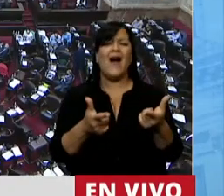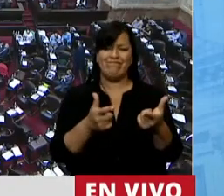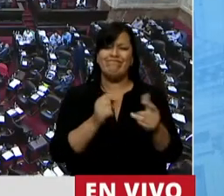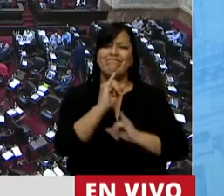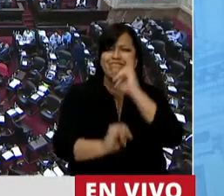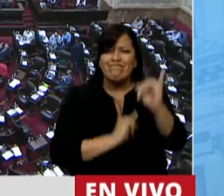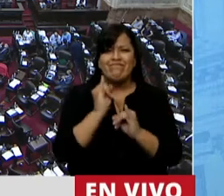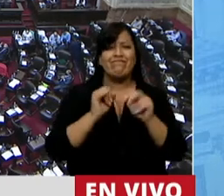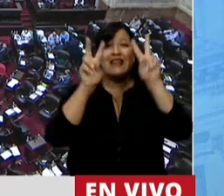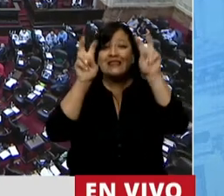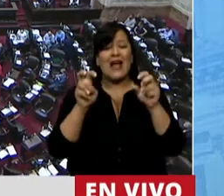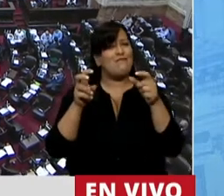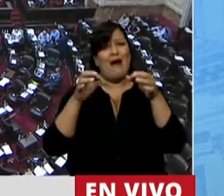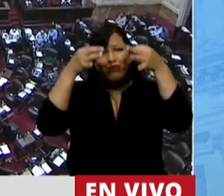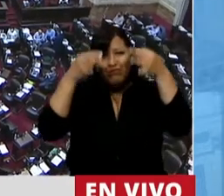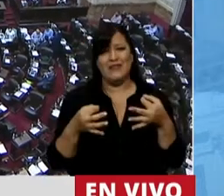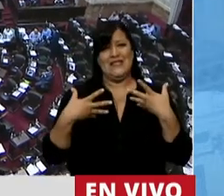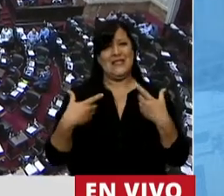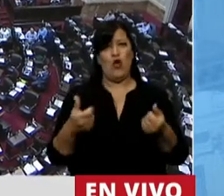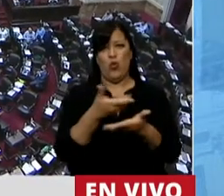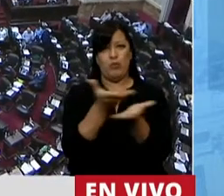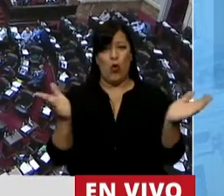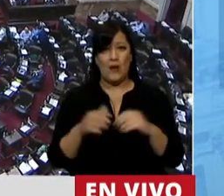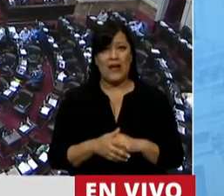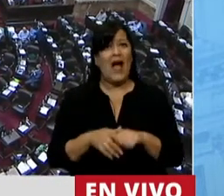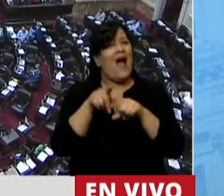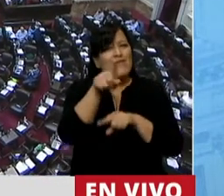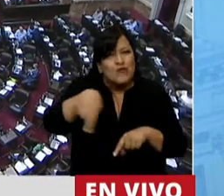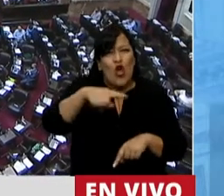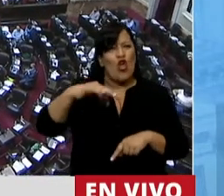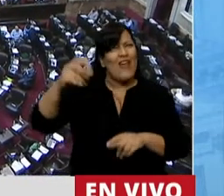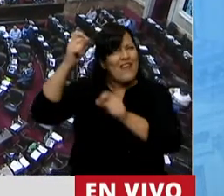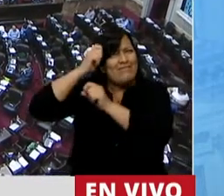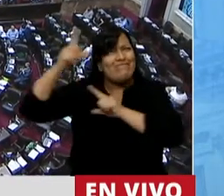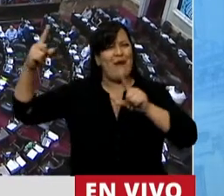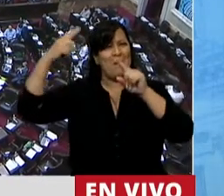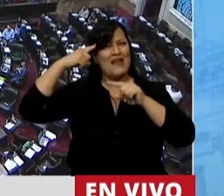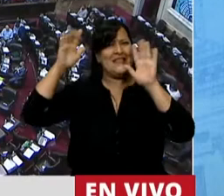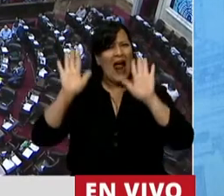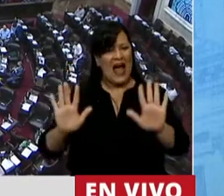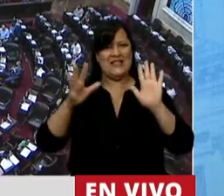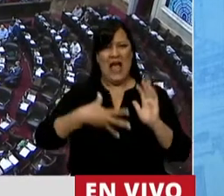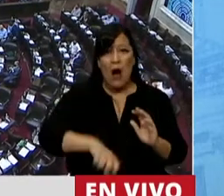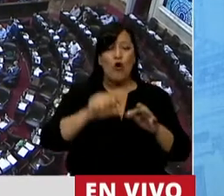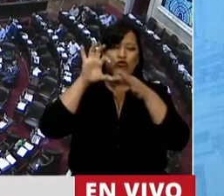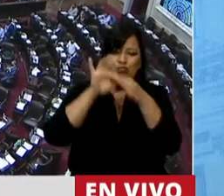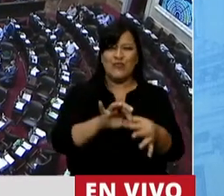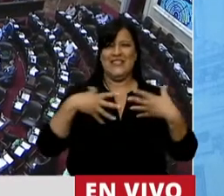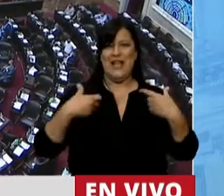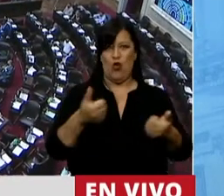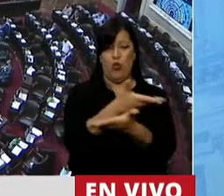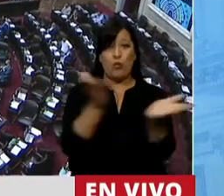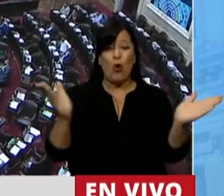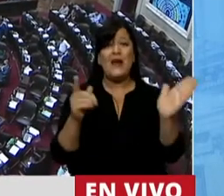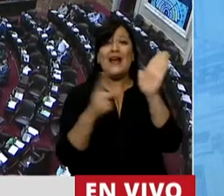trata de una cuestión de salud pública. Y así lo tenemos que entender. Y también es un proyecto que dice que el